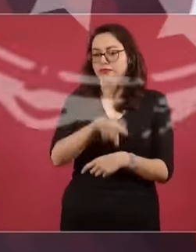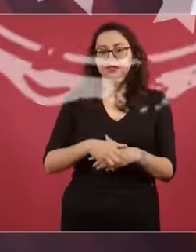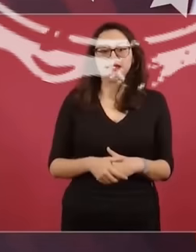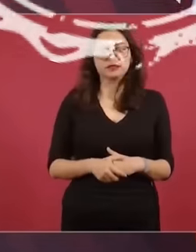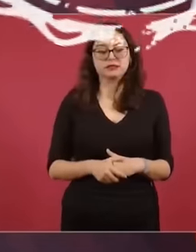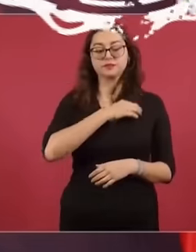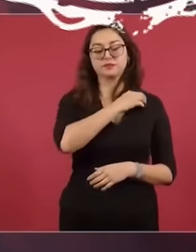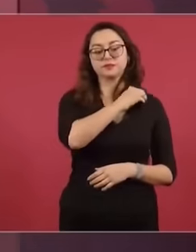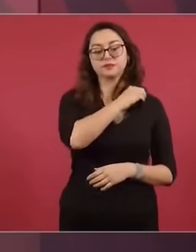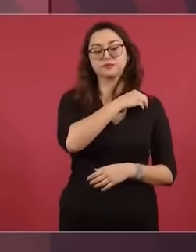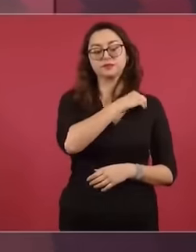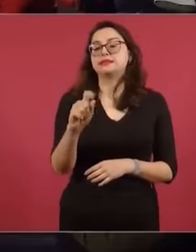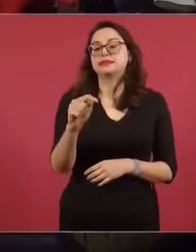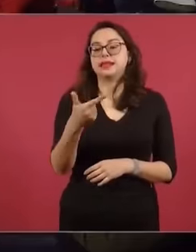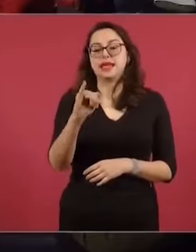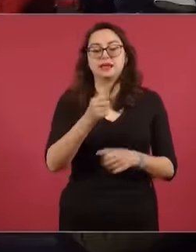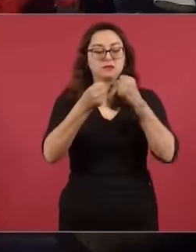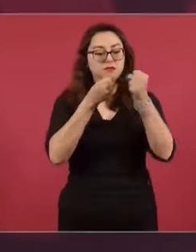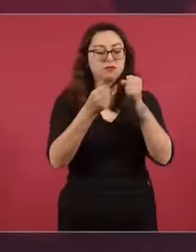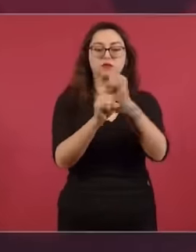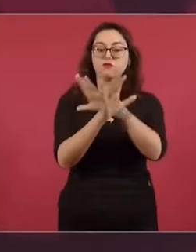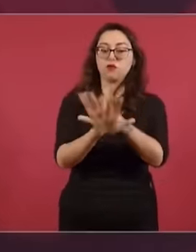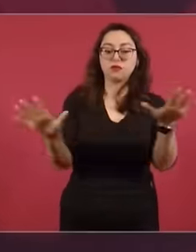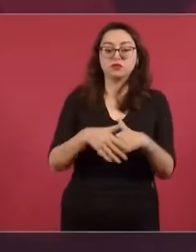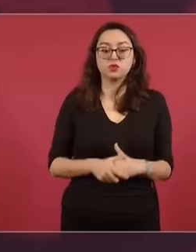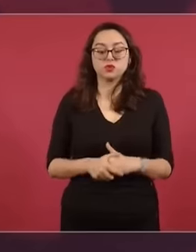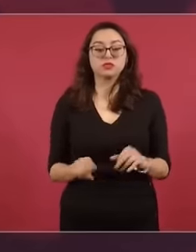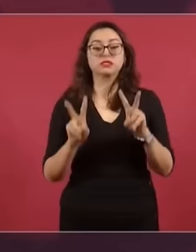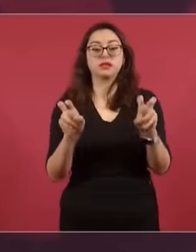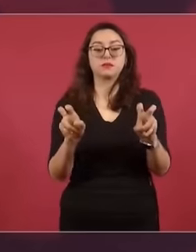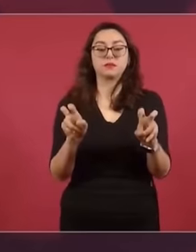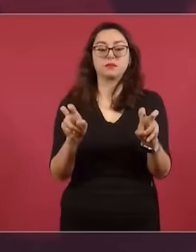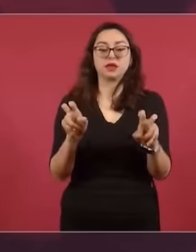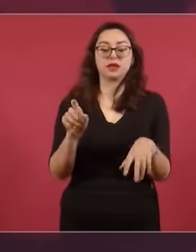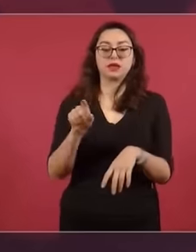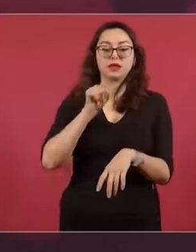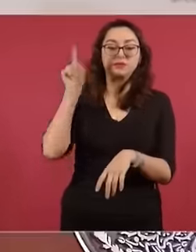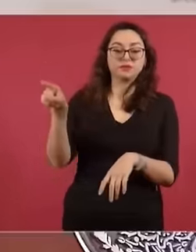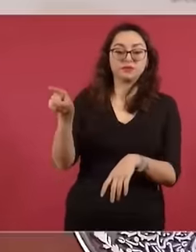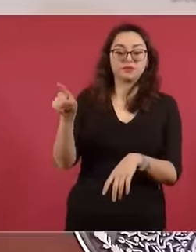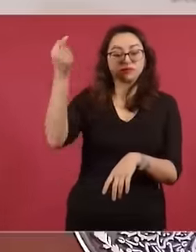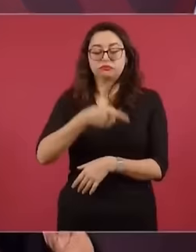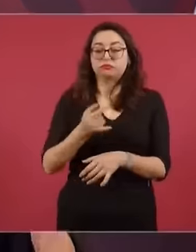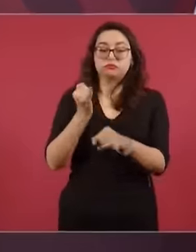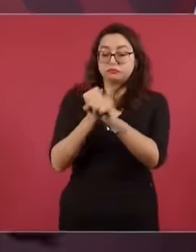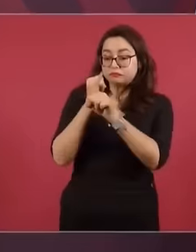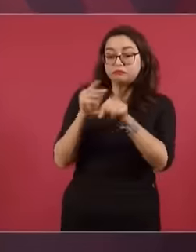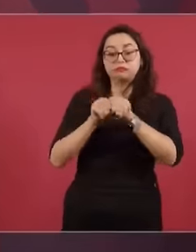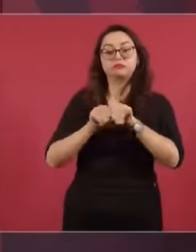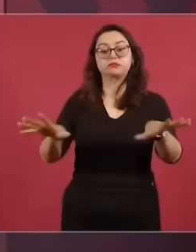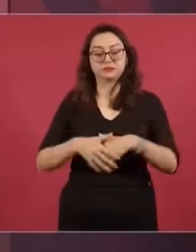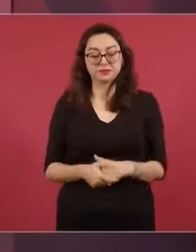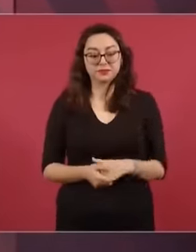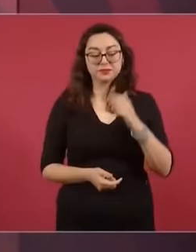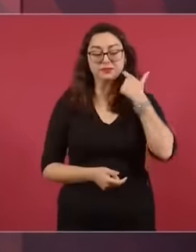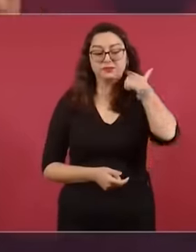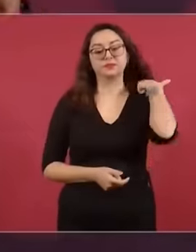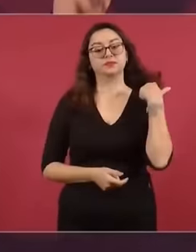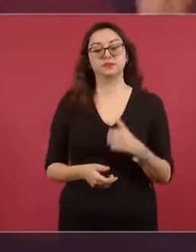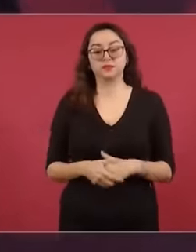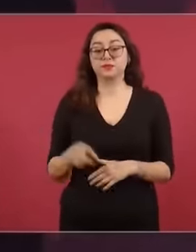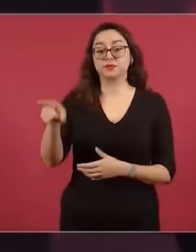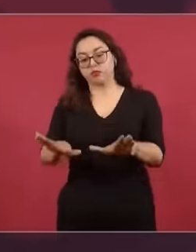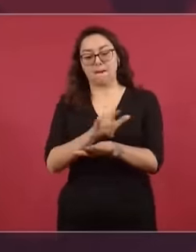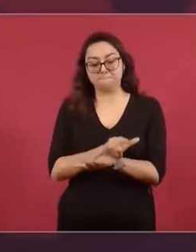Bueno, está sacando un reportaje de Aristegui sobre el aeropuerto de Texcoco. ¿Saben a quién le habían dado el contrato